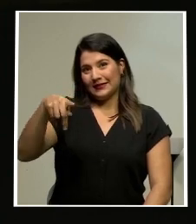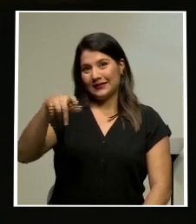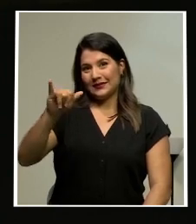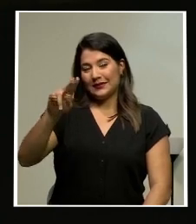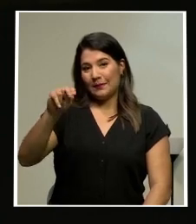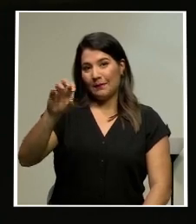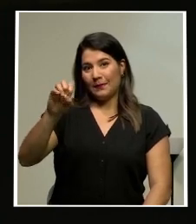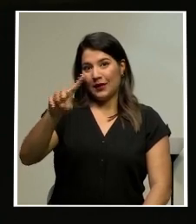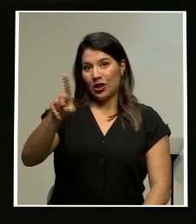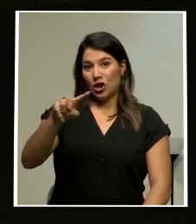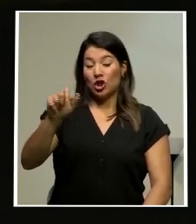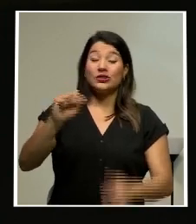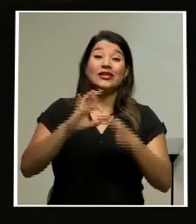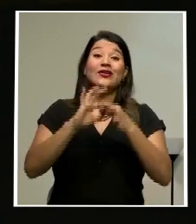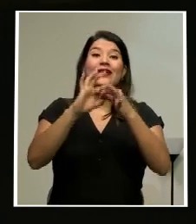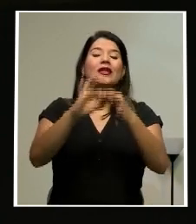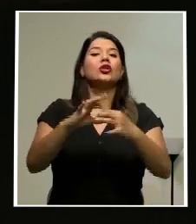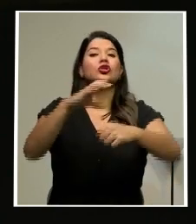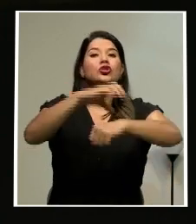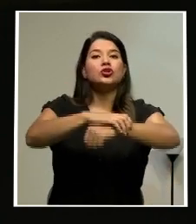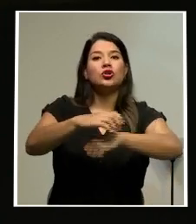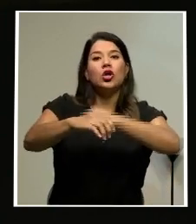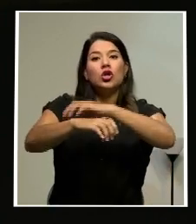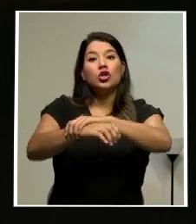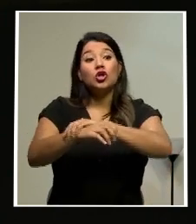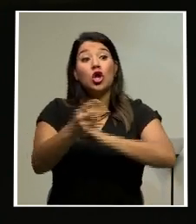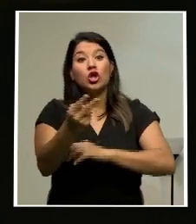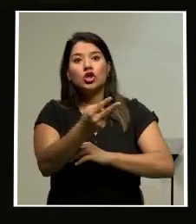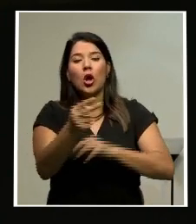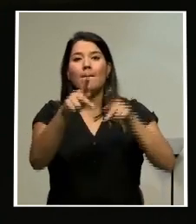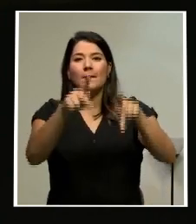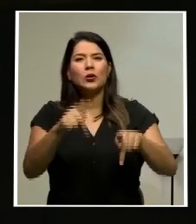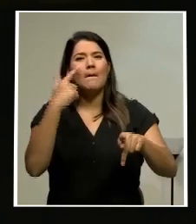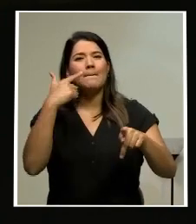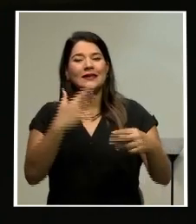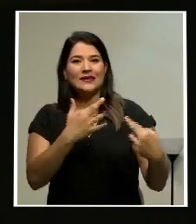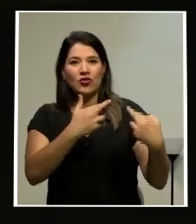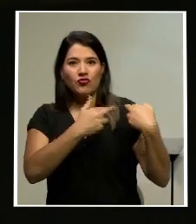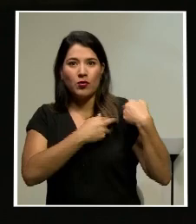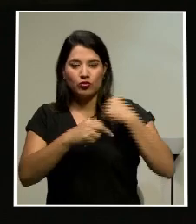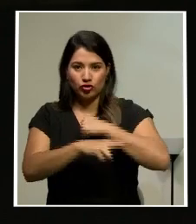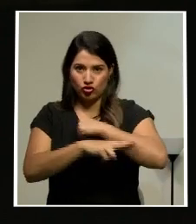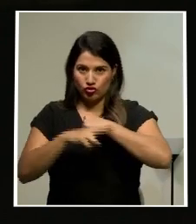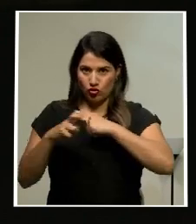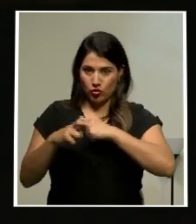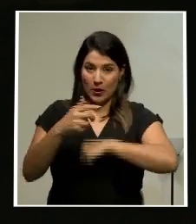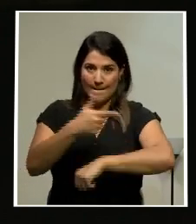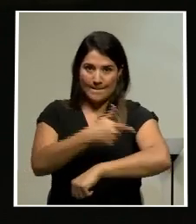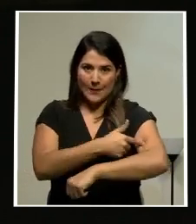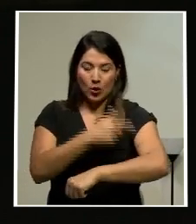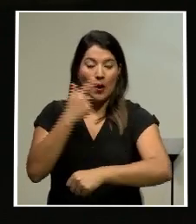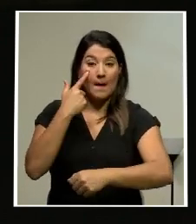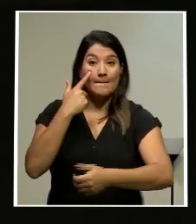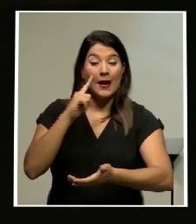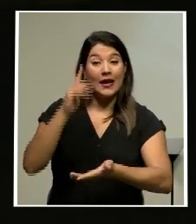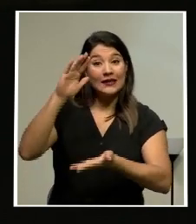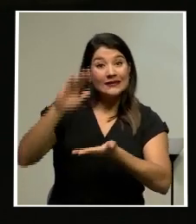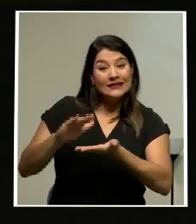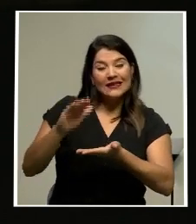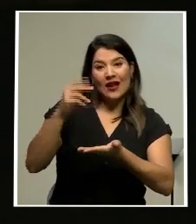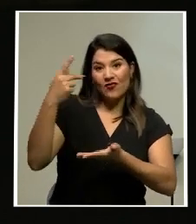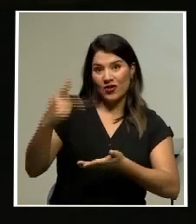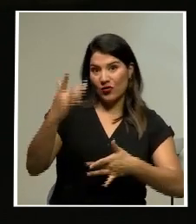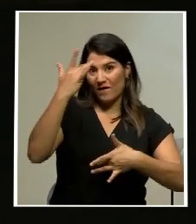personas como los presuntos responsables de la sustracción de estas dosis de la vacuna anticovid-19.